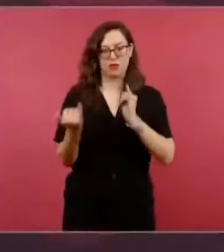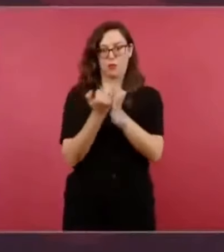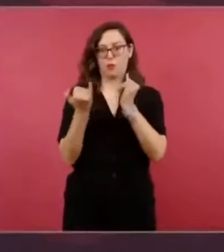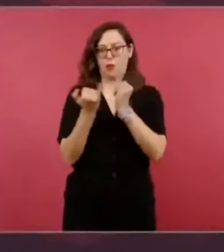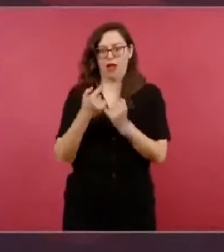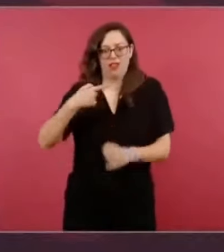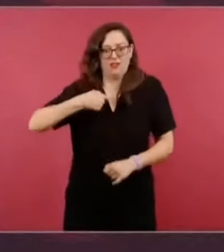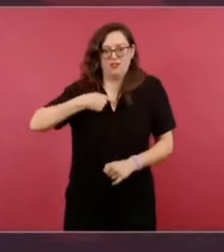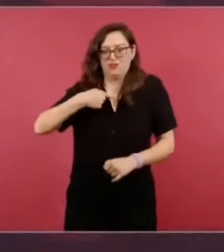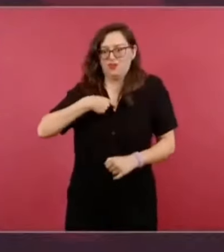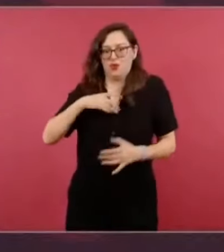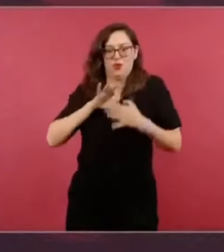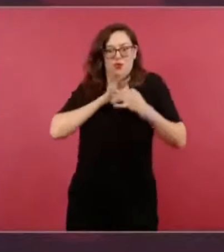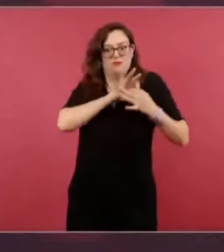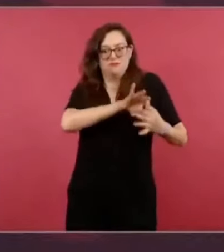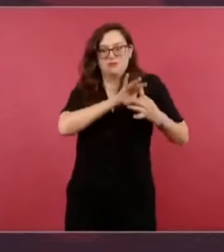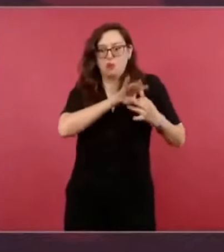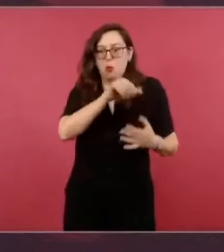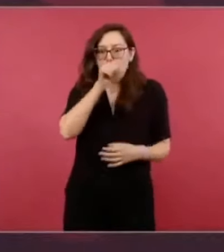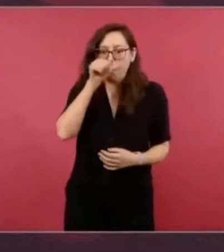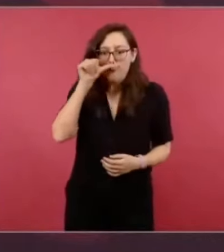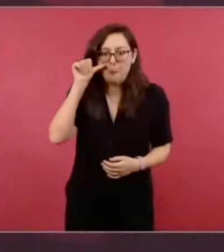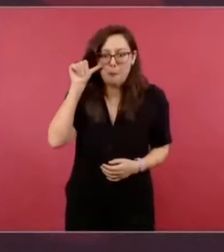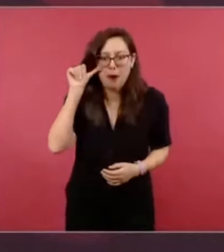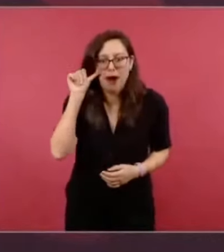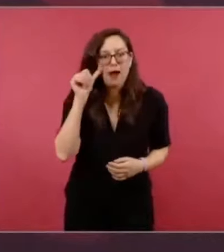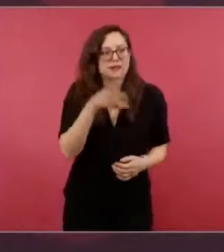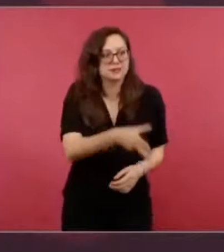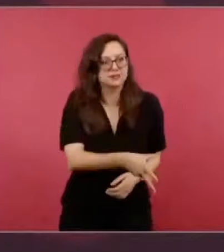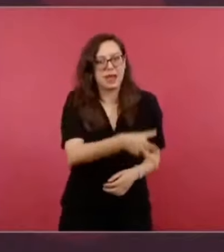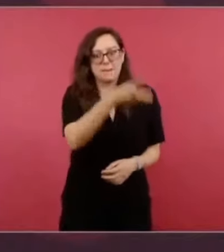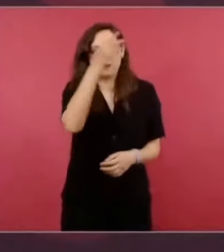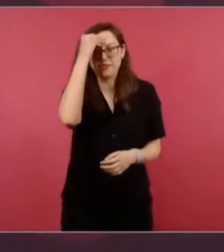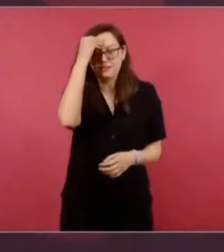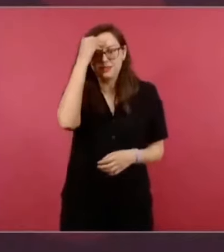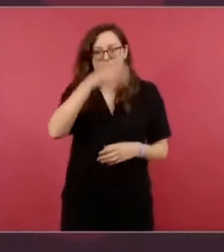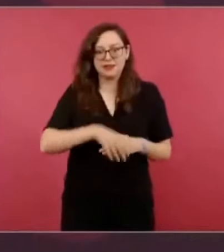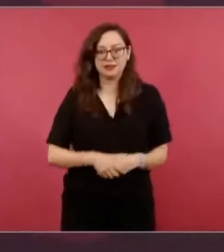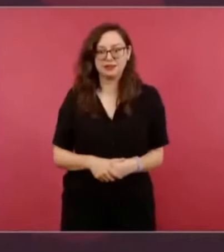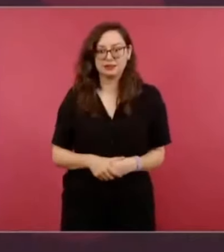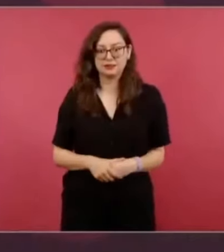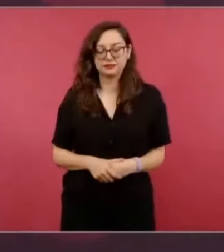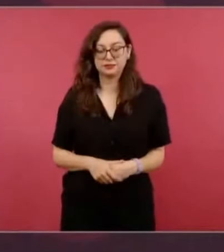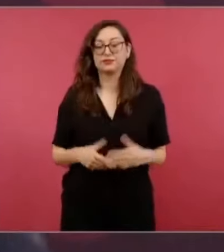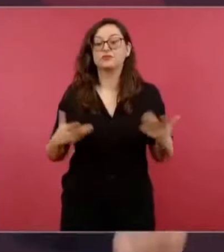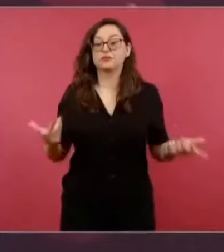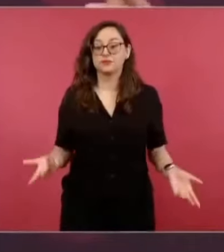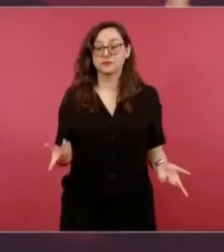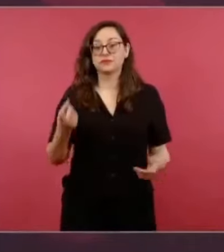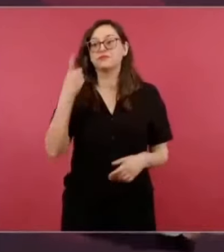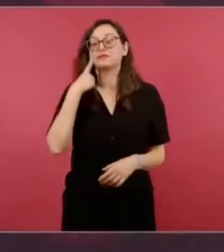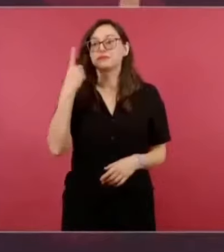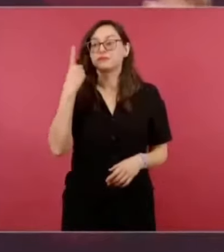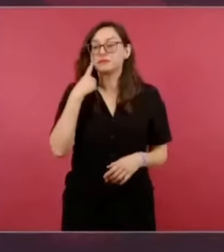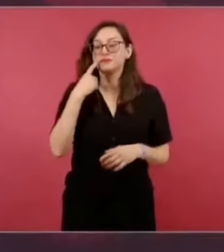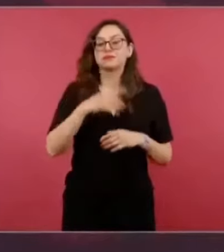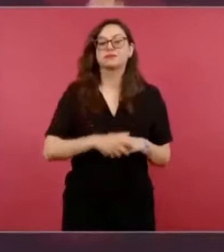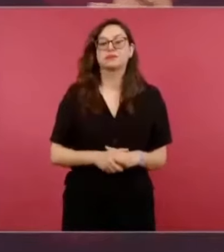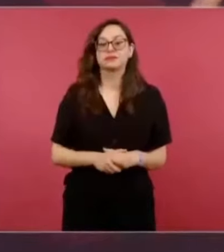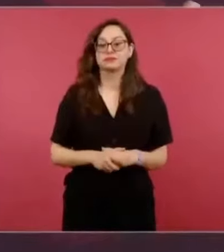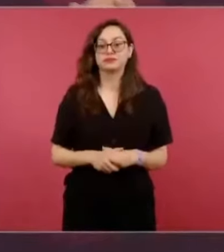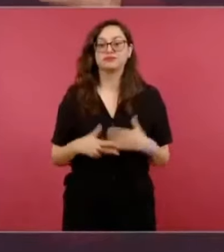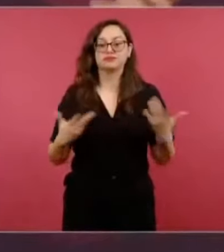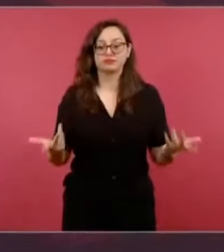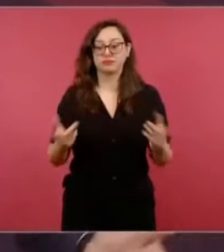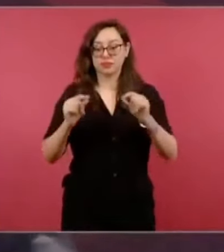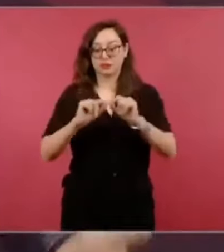después de la guerra de intervención, después de que fueron los militares